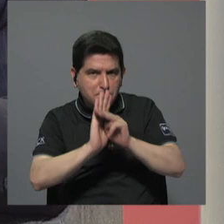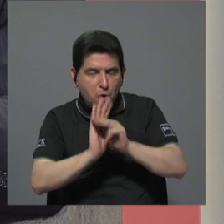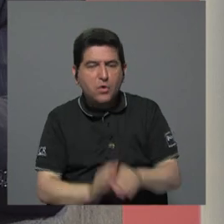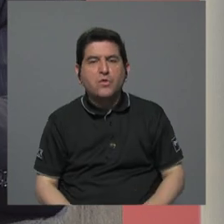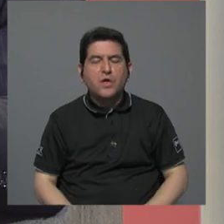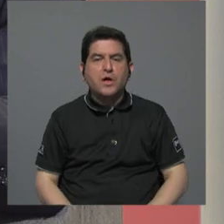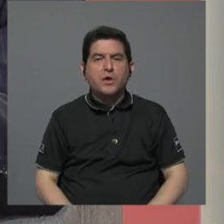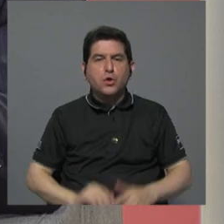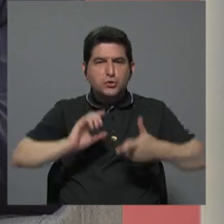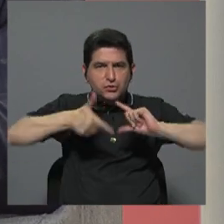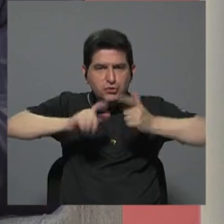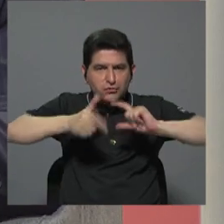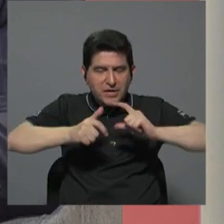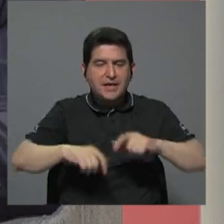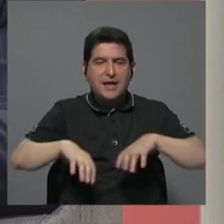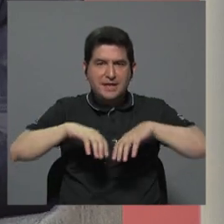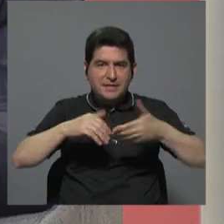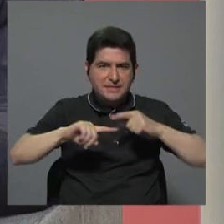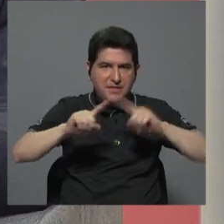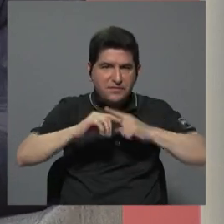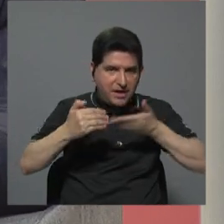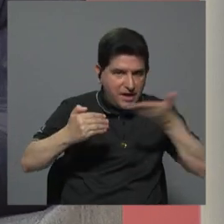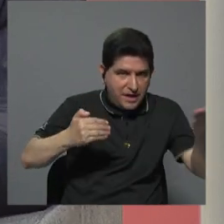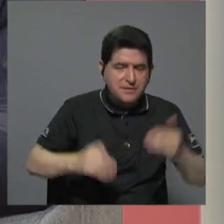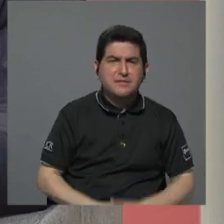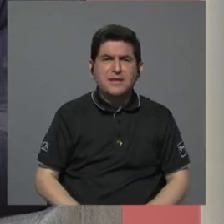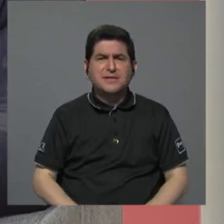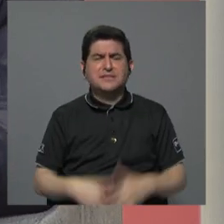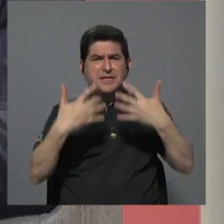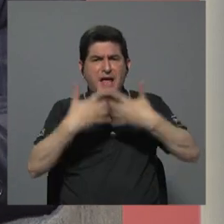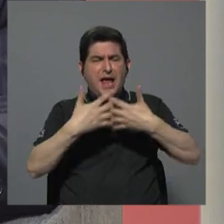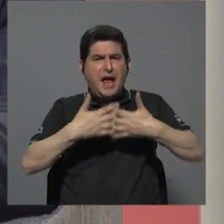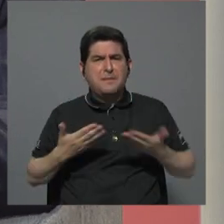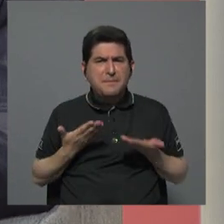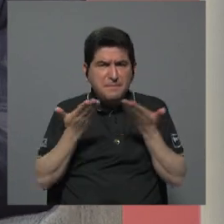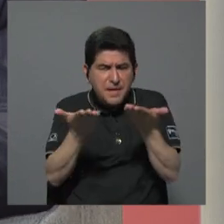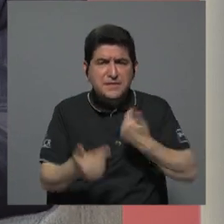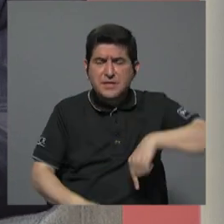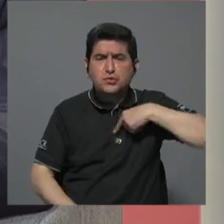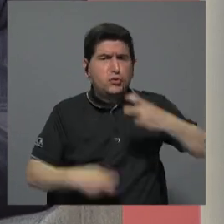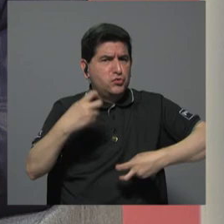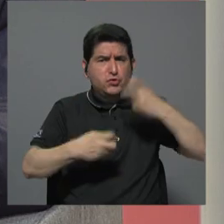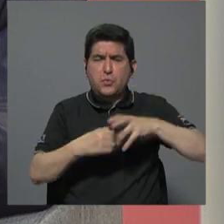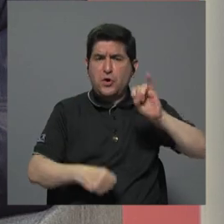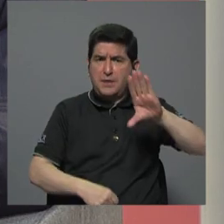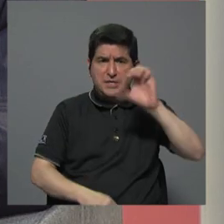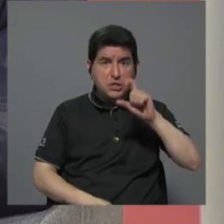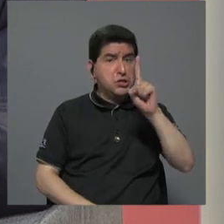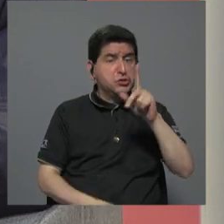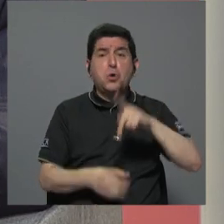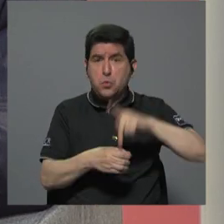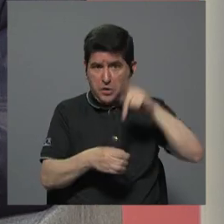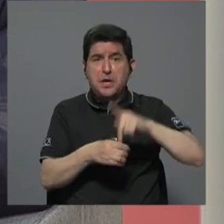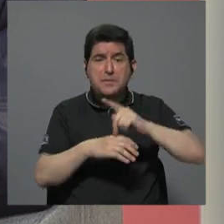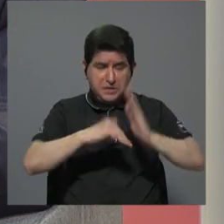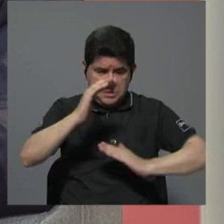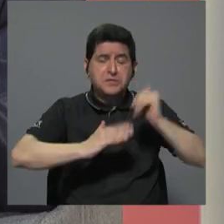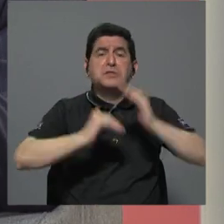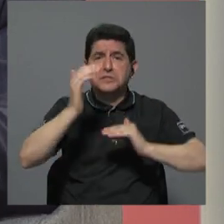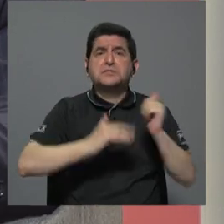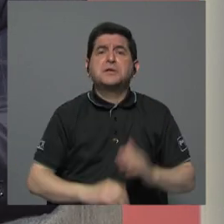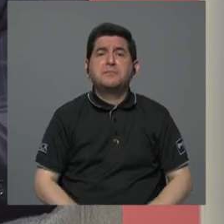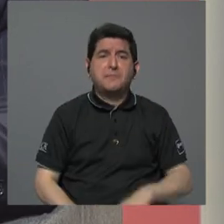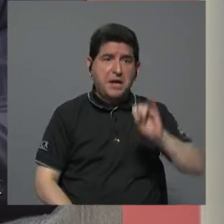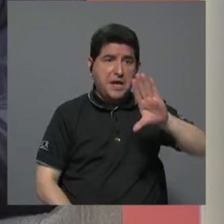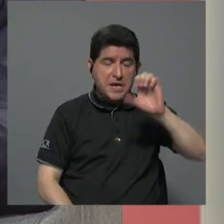reciclaje de activos. En el tema de cuáles son las empresas proveedoras, nosotros no tenemos problema en que Lice sea una de las empresas constructuras y